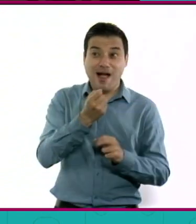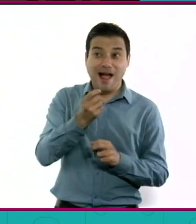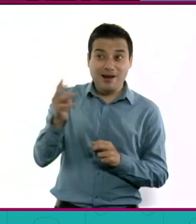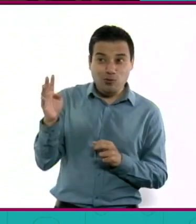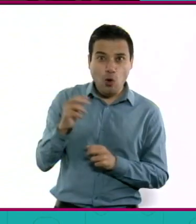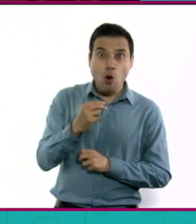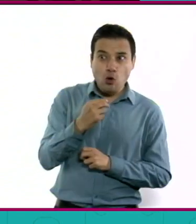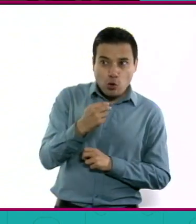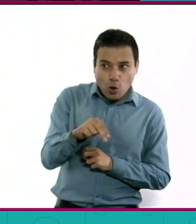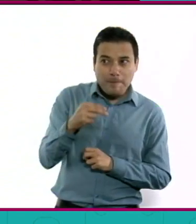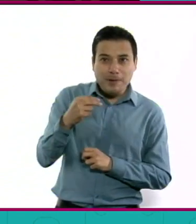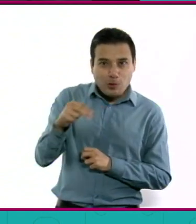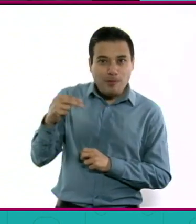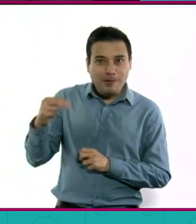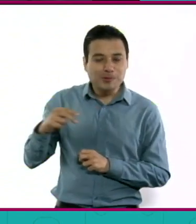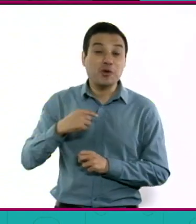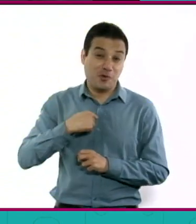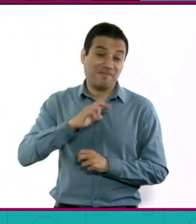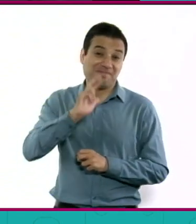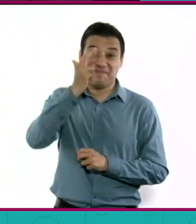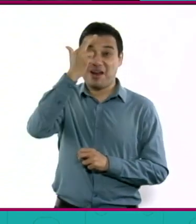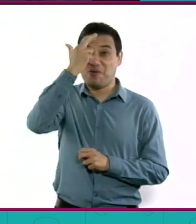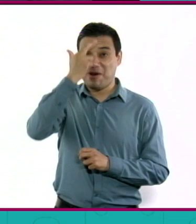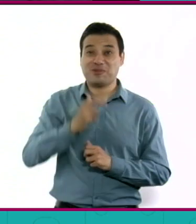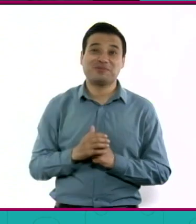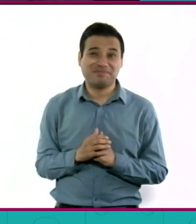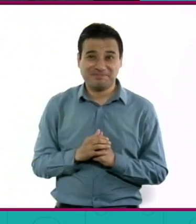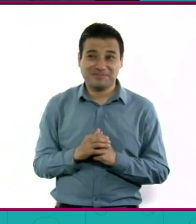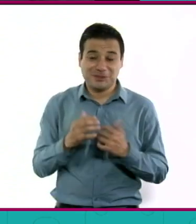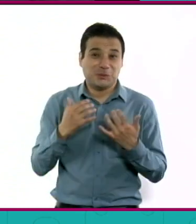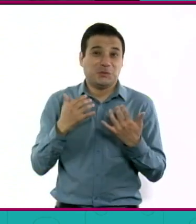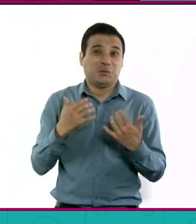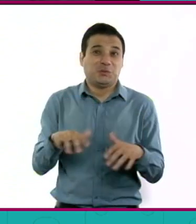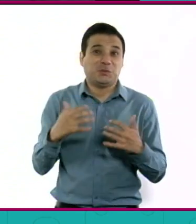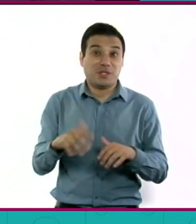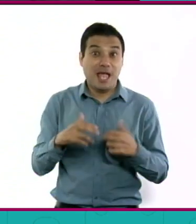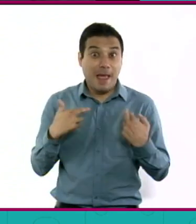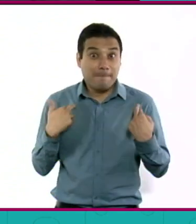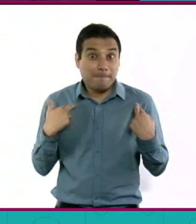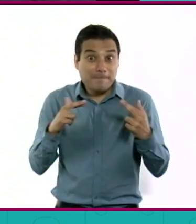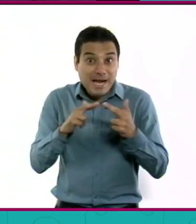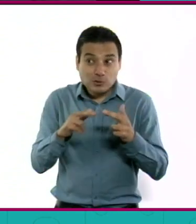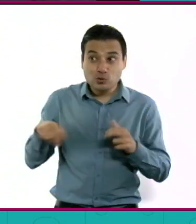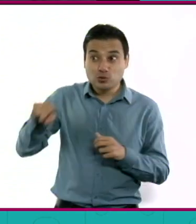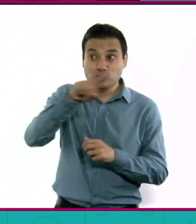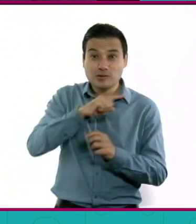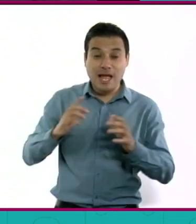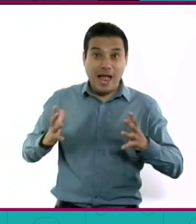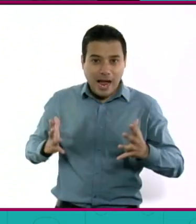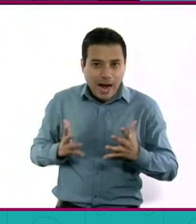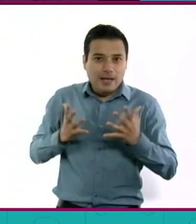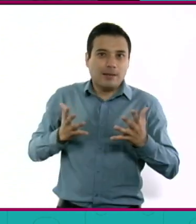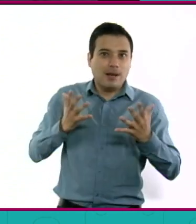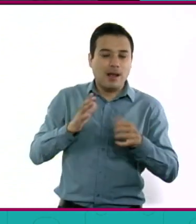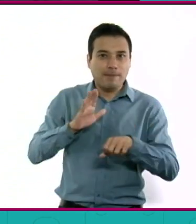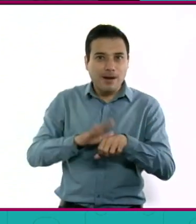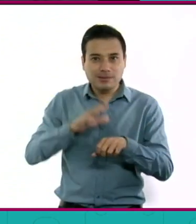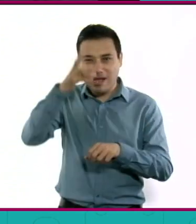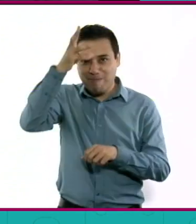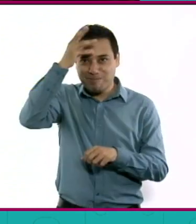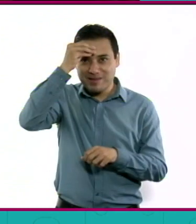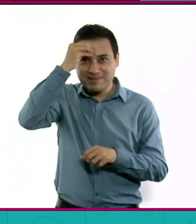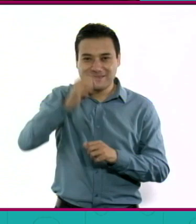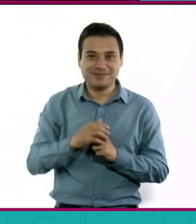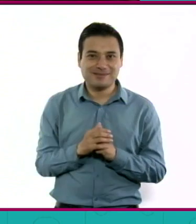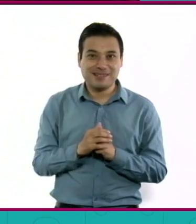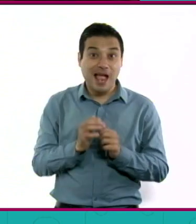nombres, de lo que hacíamos. Y que fueron ciertas curiosidades que ellos me ayudaron a explorar y a conocer que hoy, muchos años